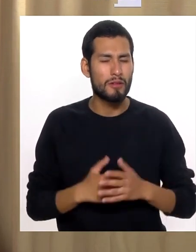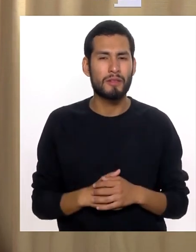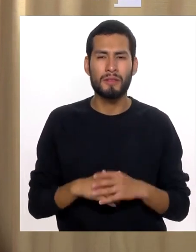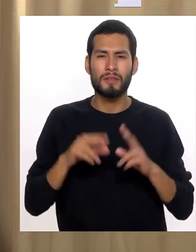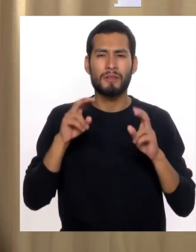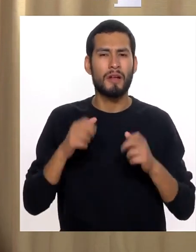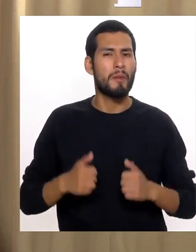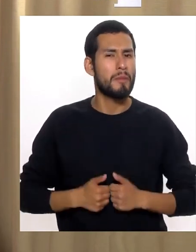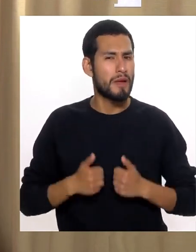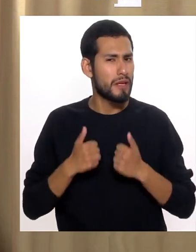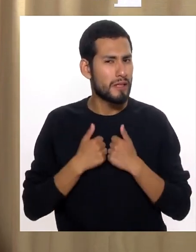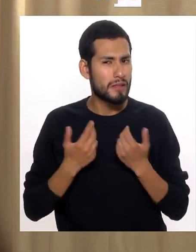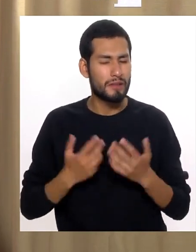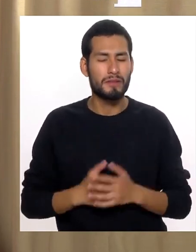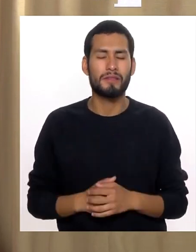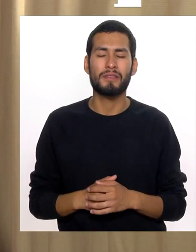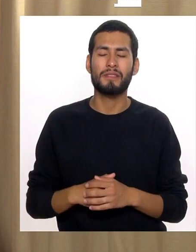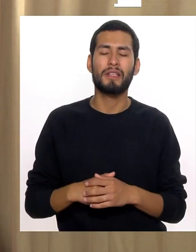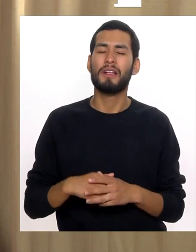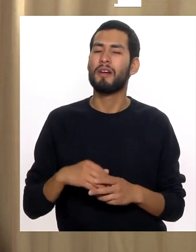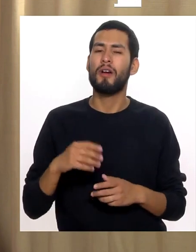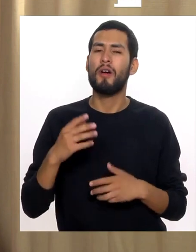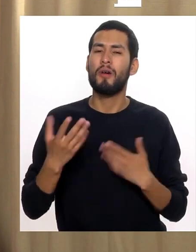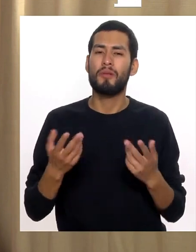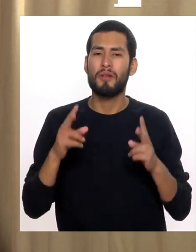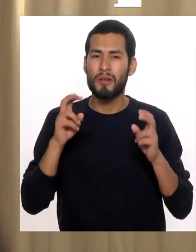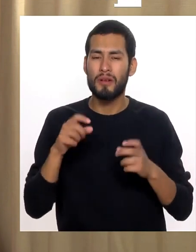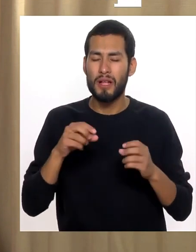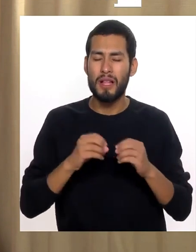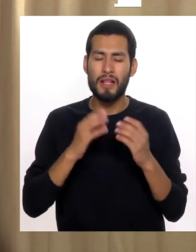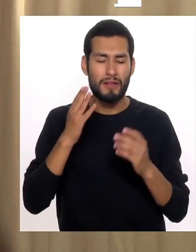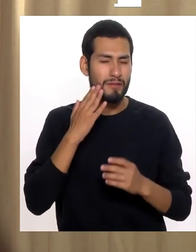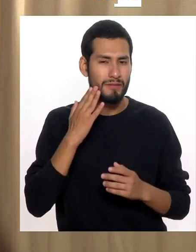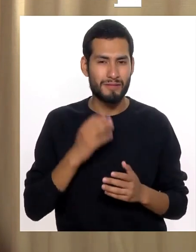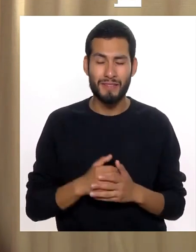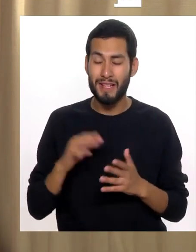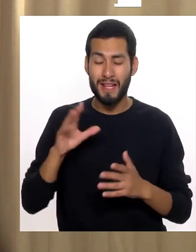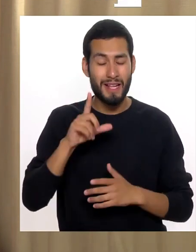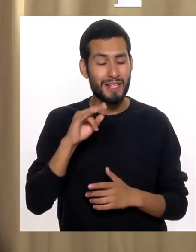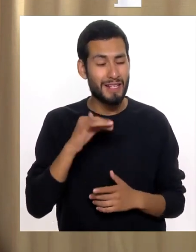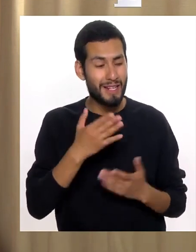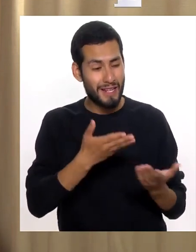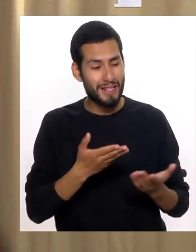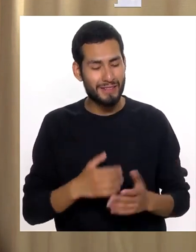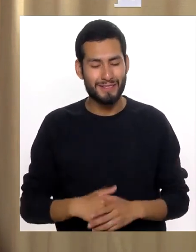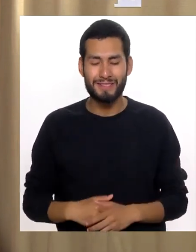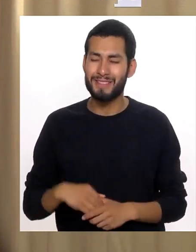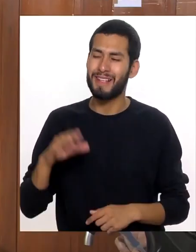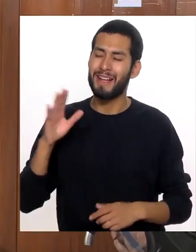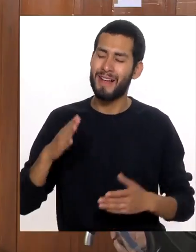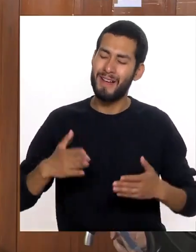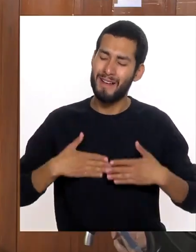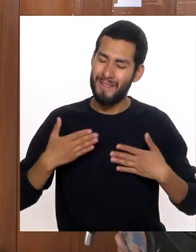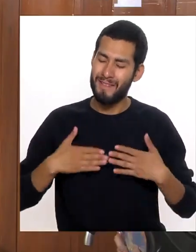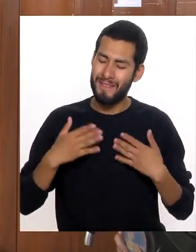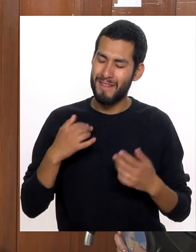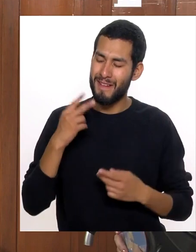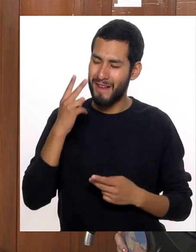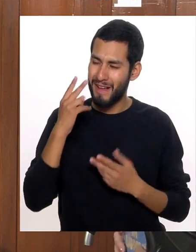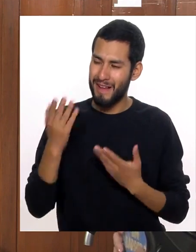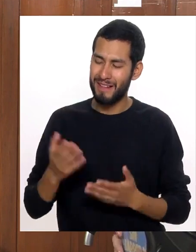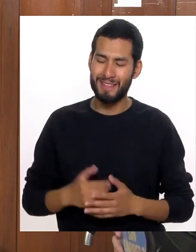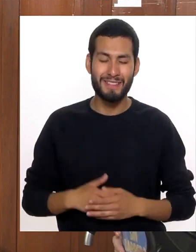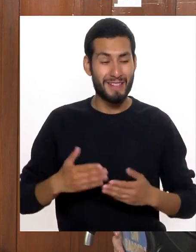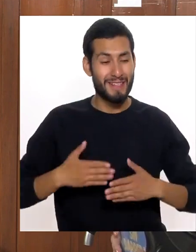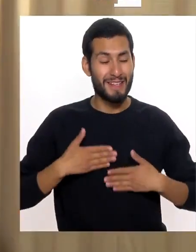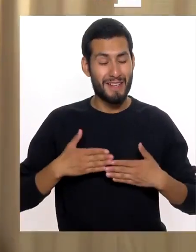contar un poco acerca de su vida Y también cómo va a celebrar el Día de la Mamá ¿Cómo está Liliana? ¿Qué tal? Qué gusto